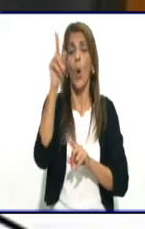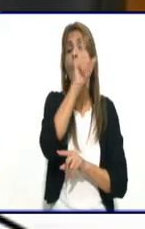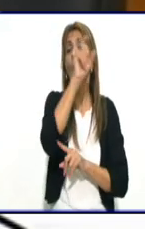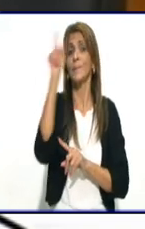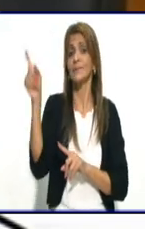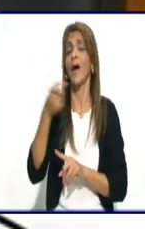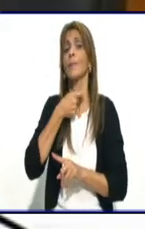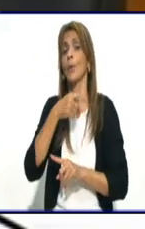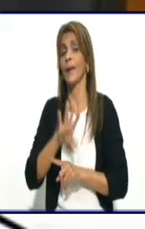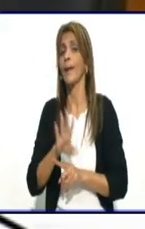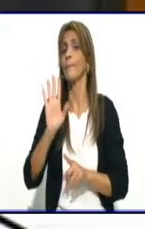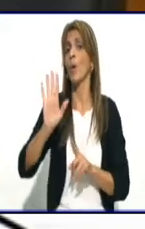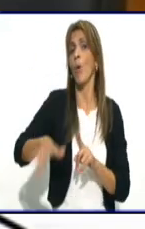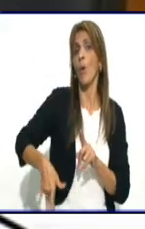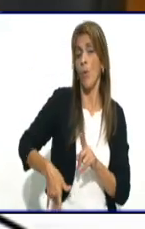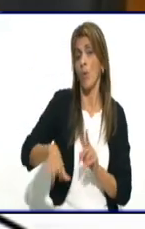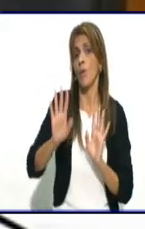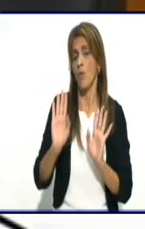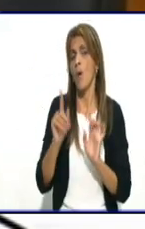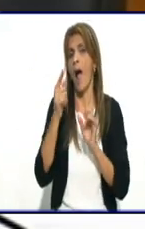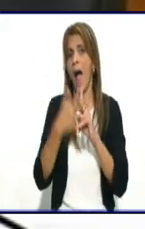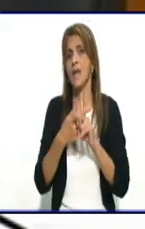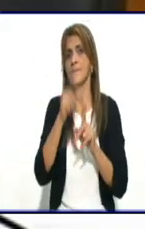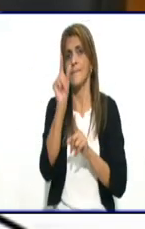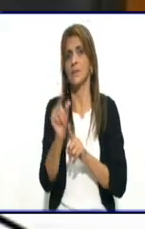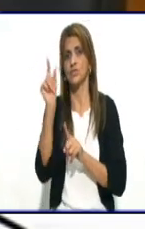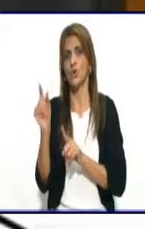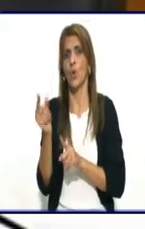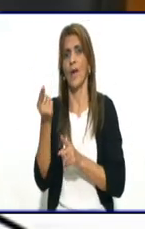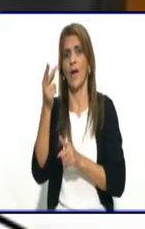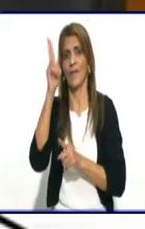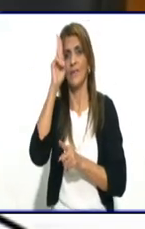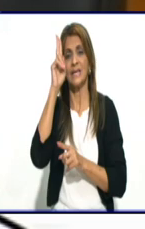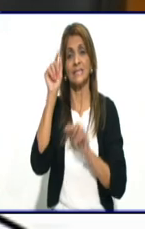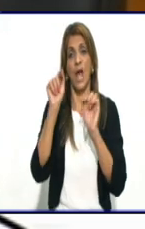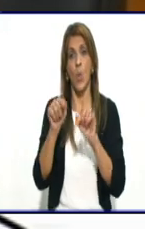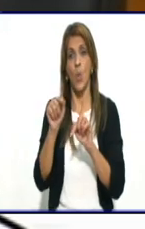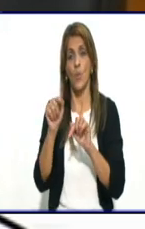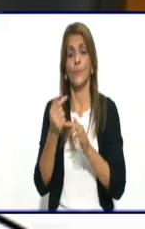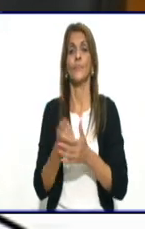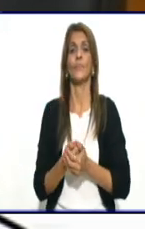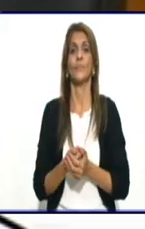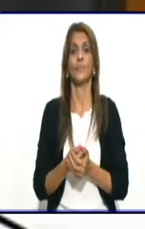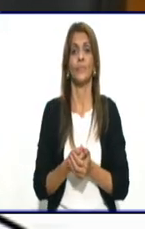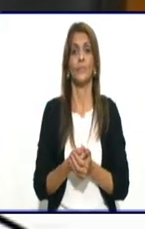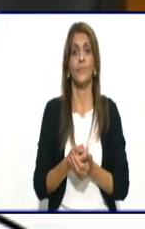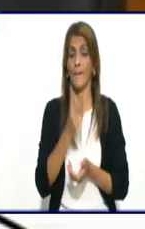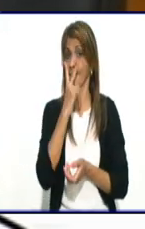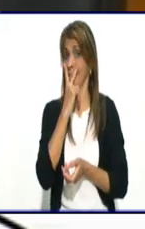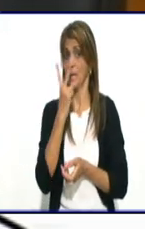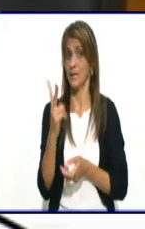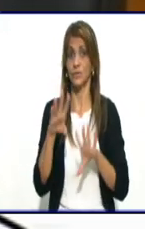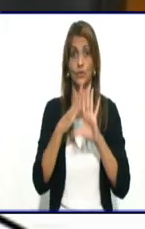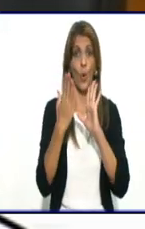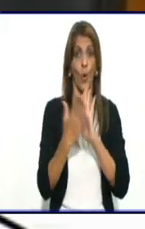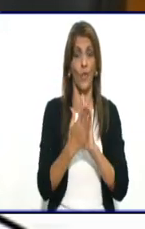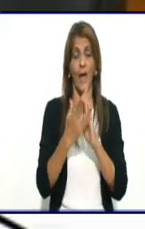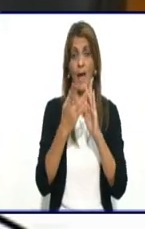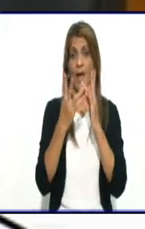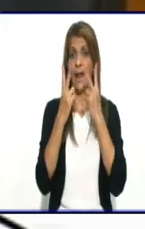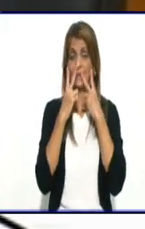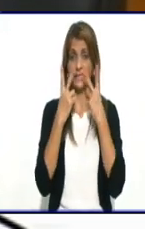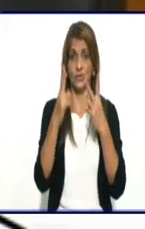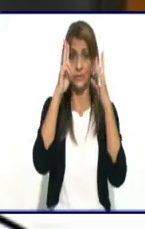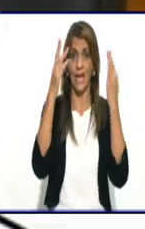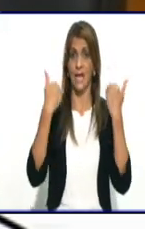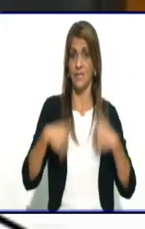un conjunto de personas de salud, incluyendo médicos que van a mantener la atención sanitaria a todos los pacientes.